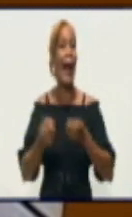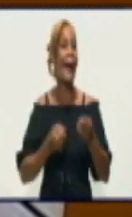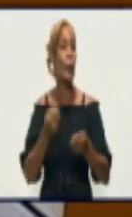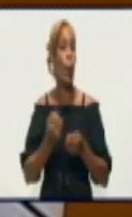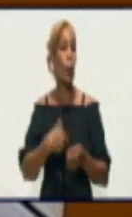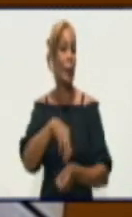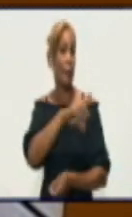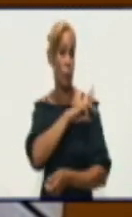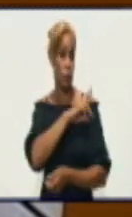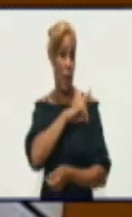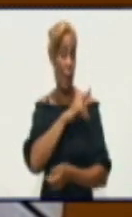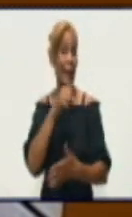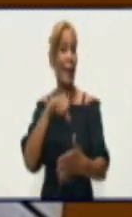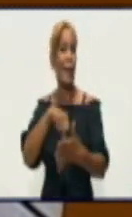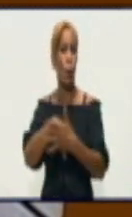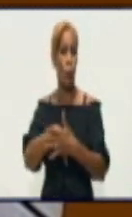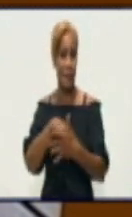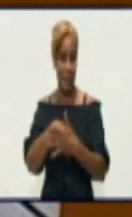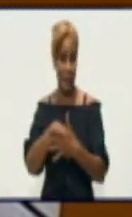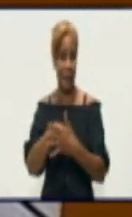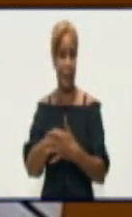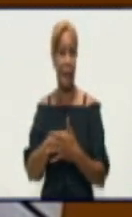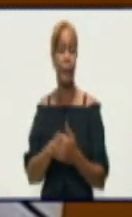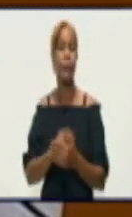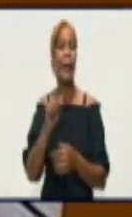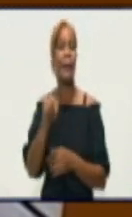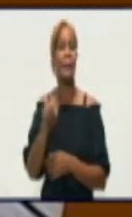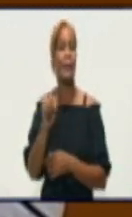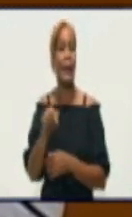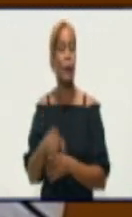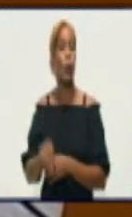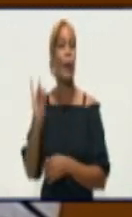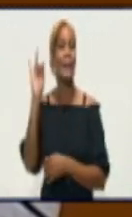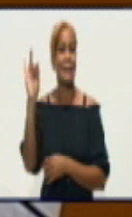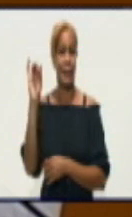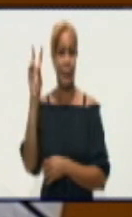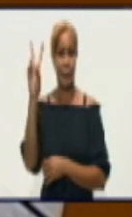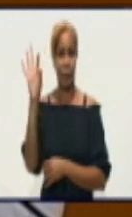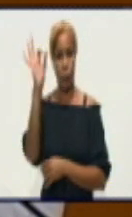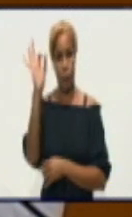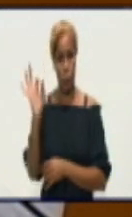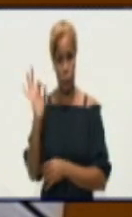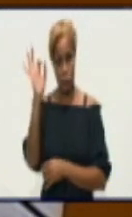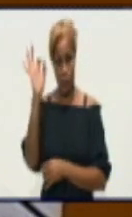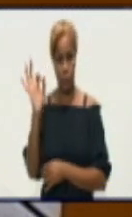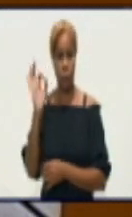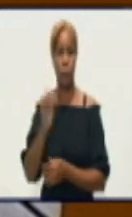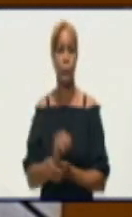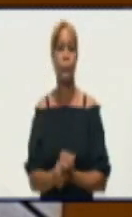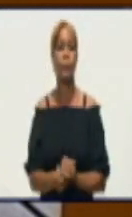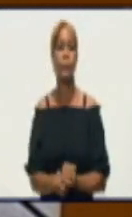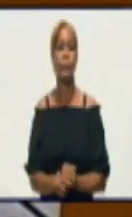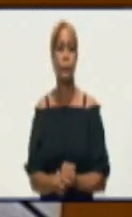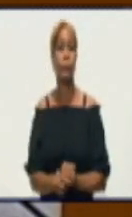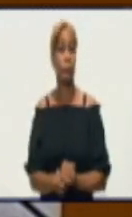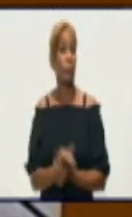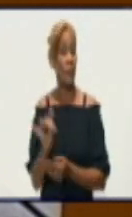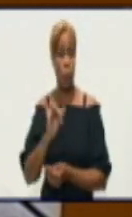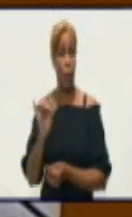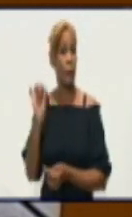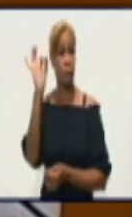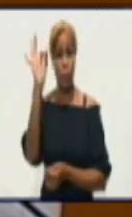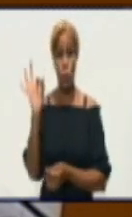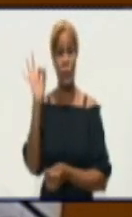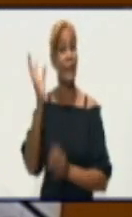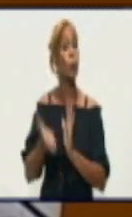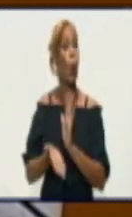los accidentes ocurridos, de ellos el 72% son del sector estatal. ¿Un porciento elevado? Elevado.